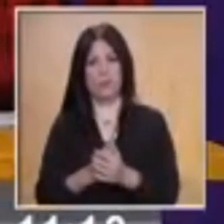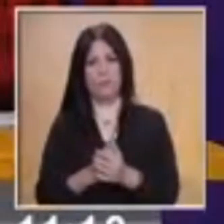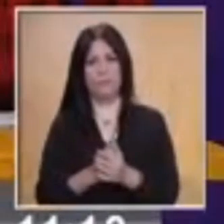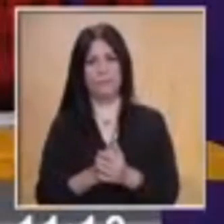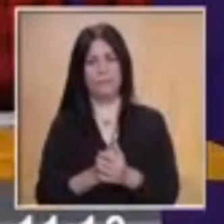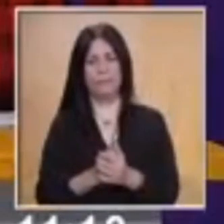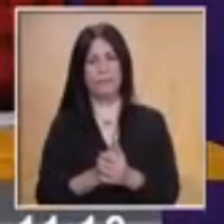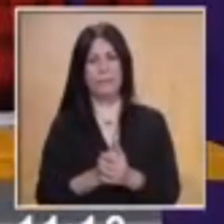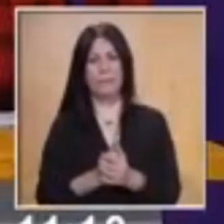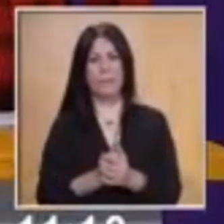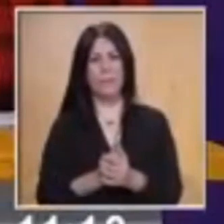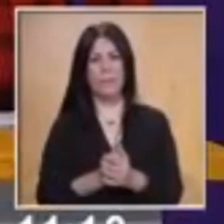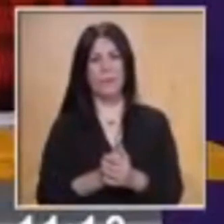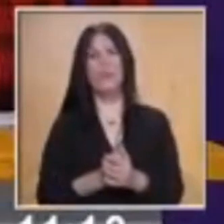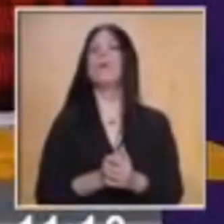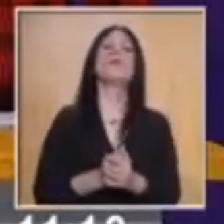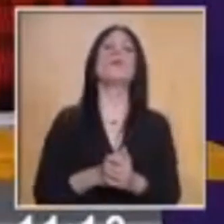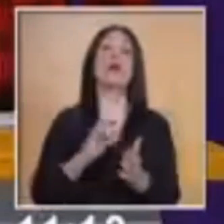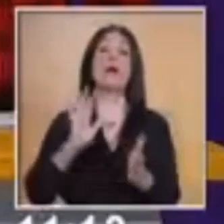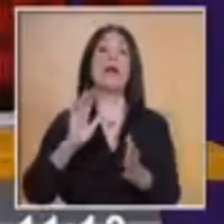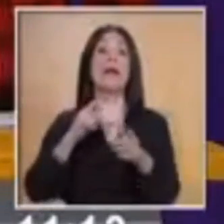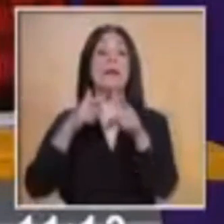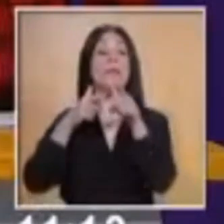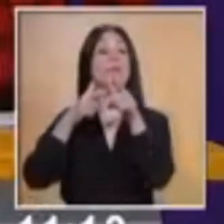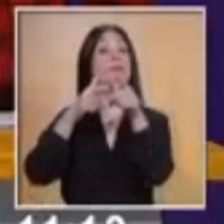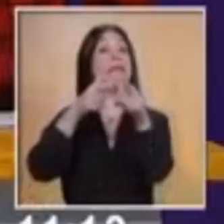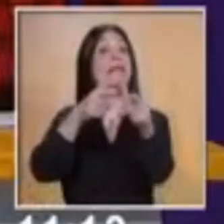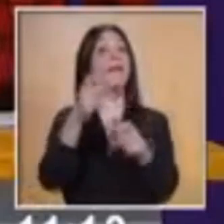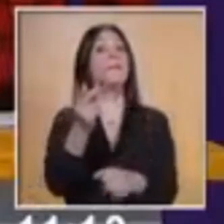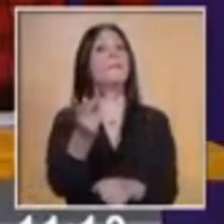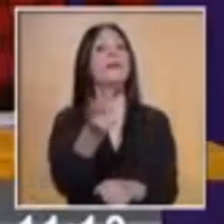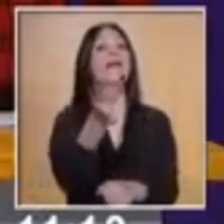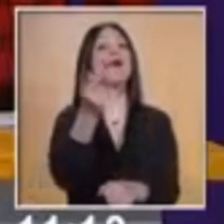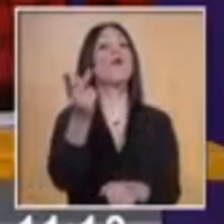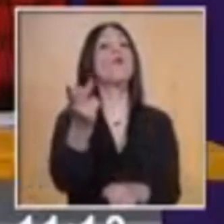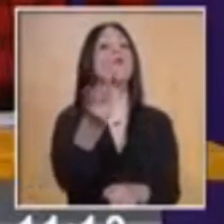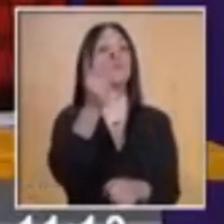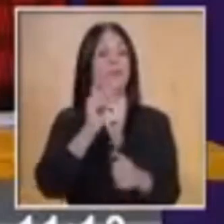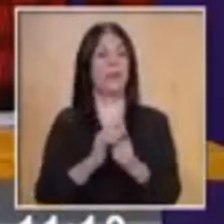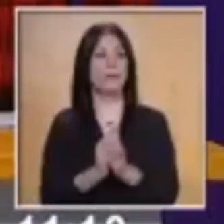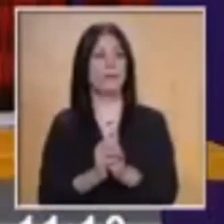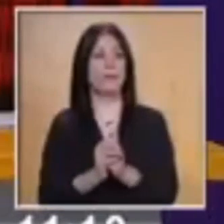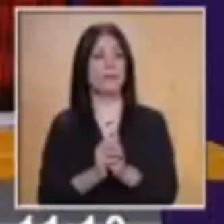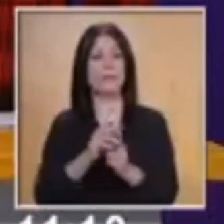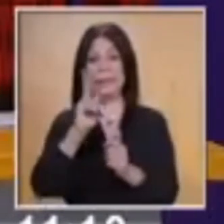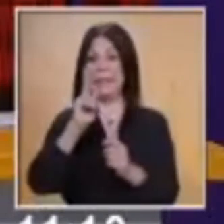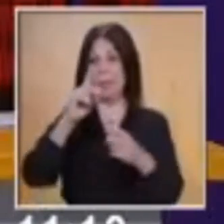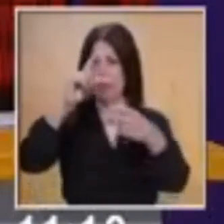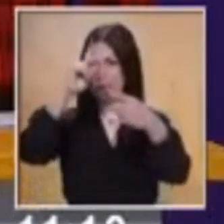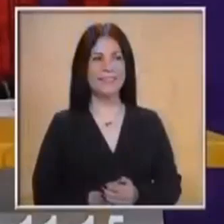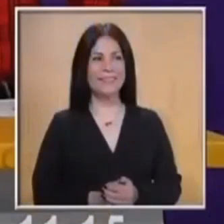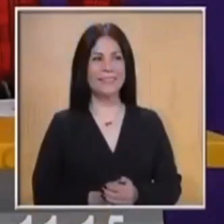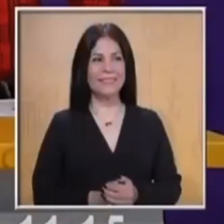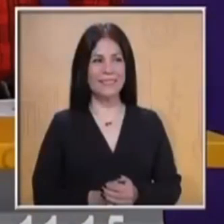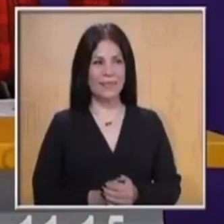Ahora vamos a continuar con unas preguntas, pero antes de esto vamos a ir a un corte y ahorita regresamos. Muy bien.